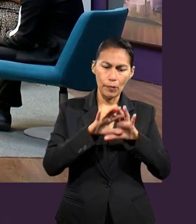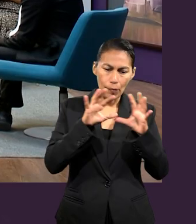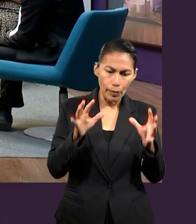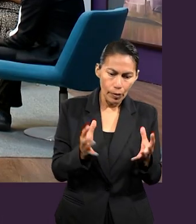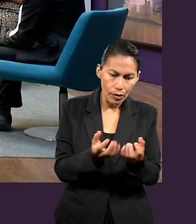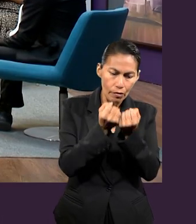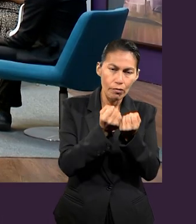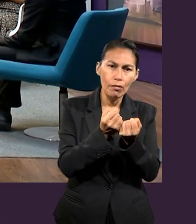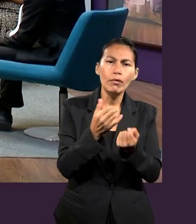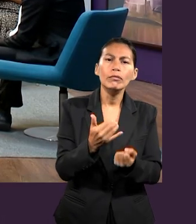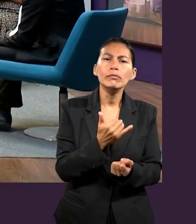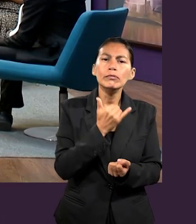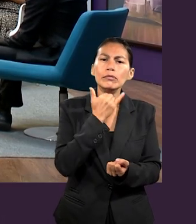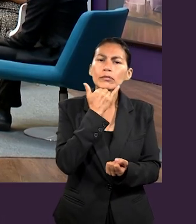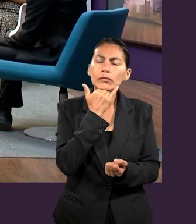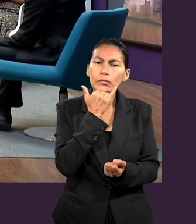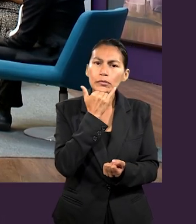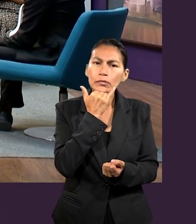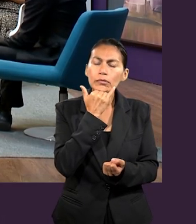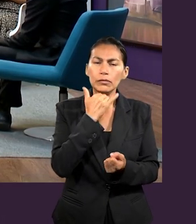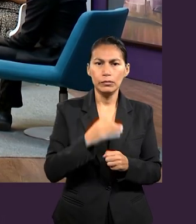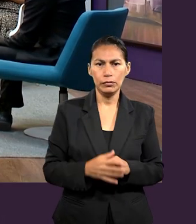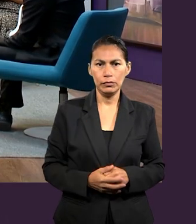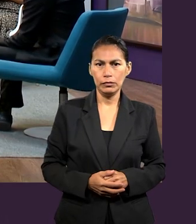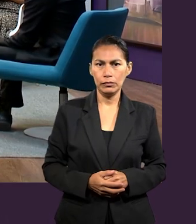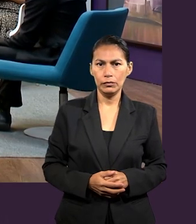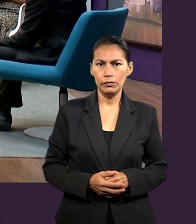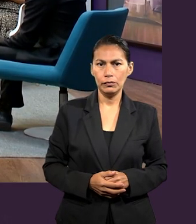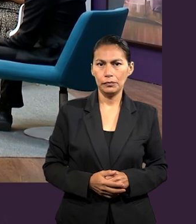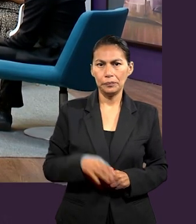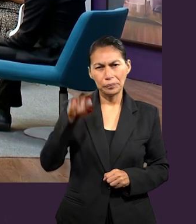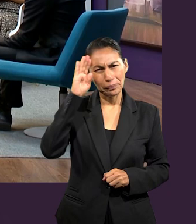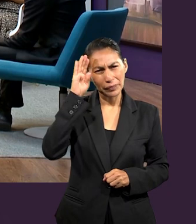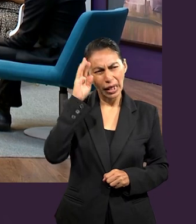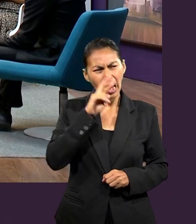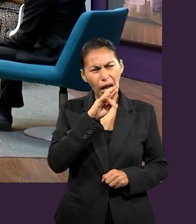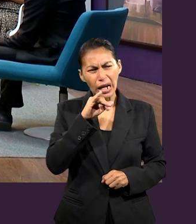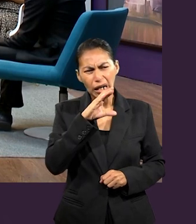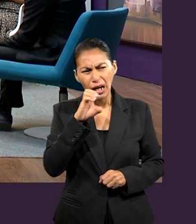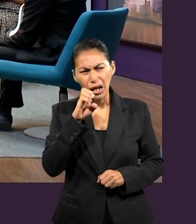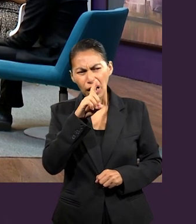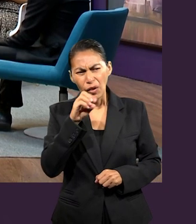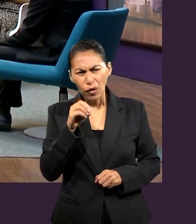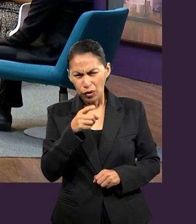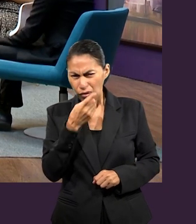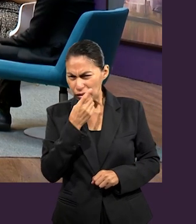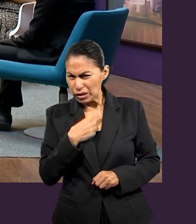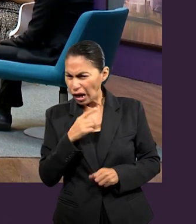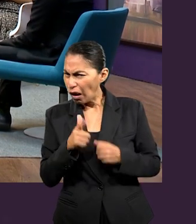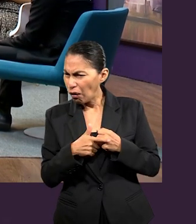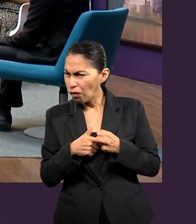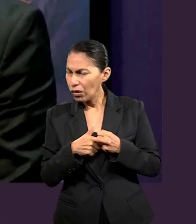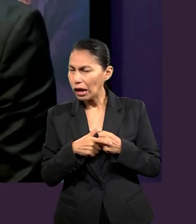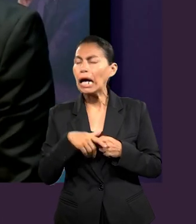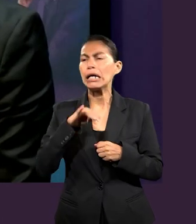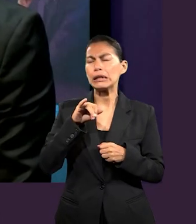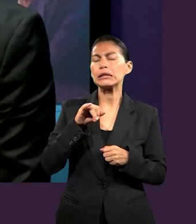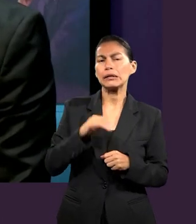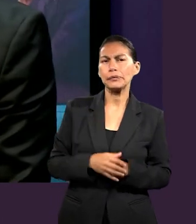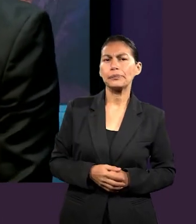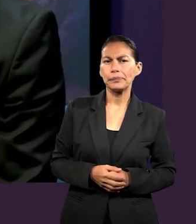redención y del perdón. Creo que Ricardo tenía algo que comentarnos al respecto. Sí,